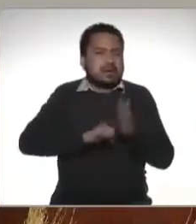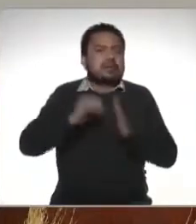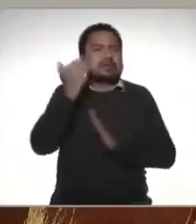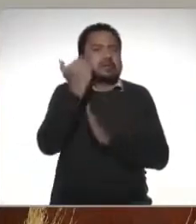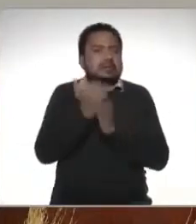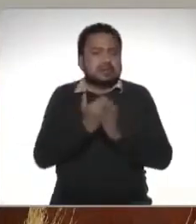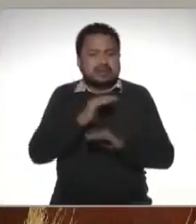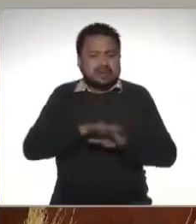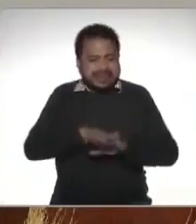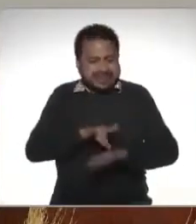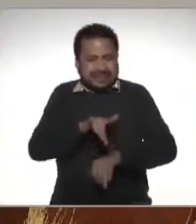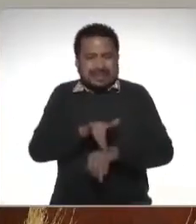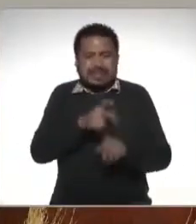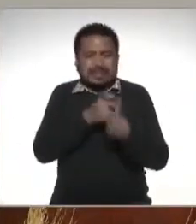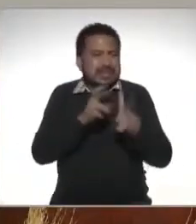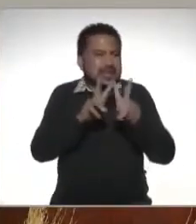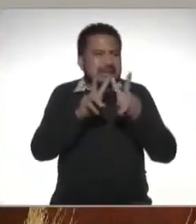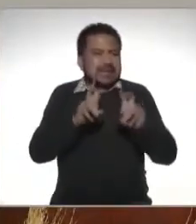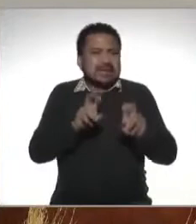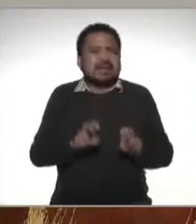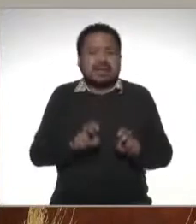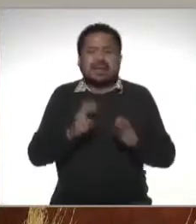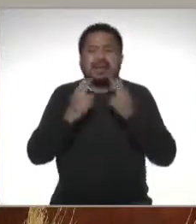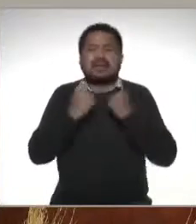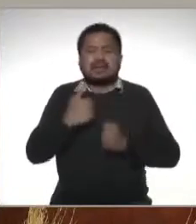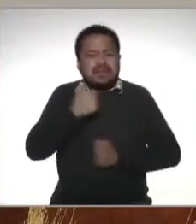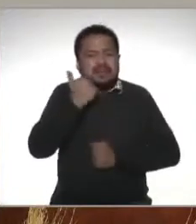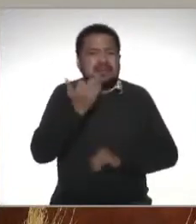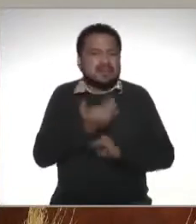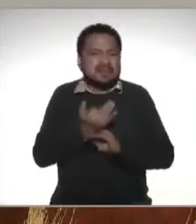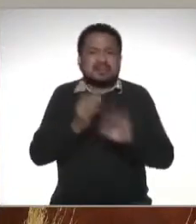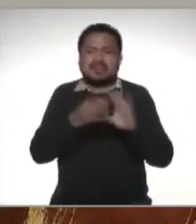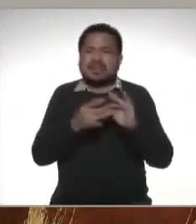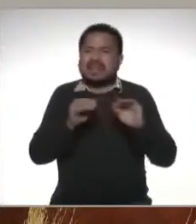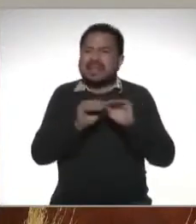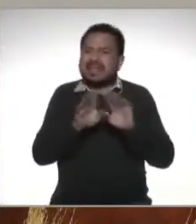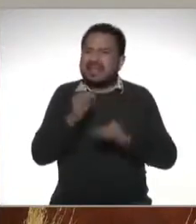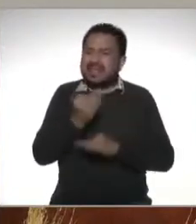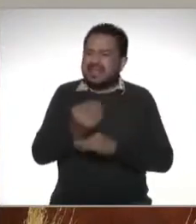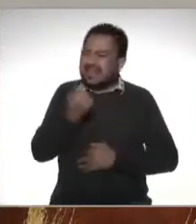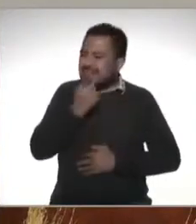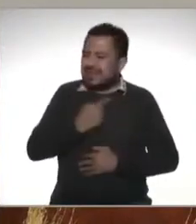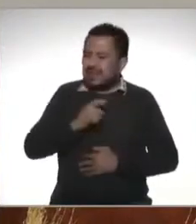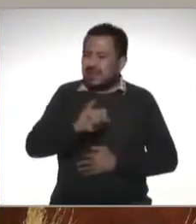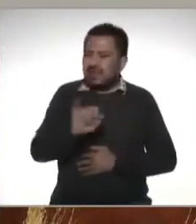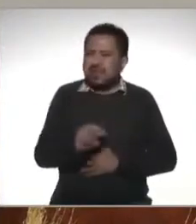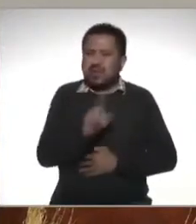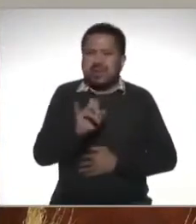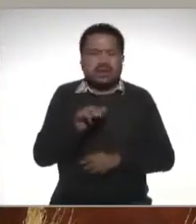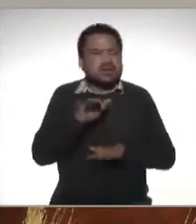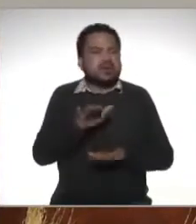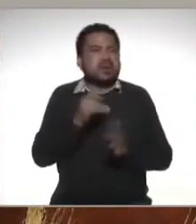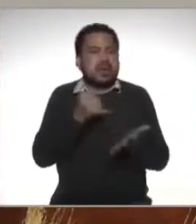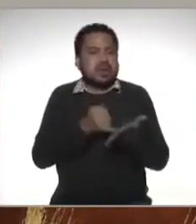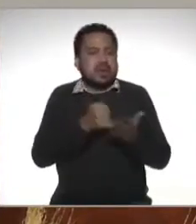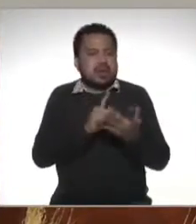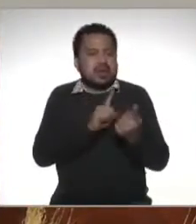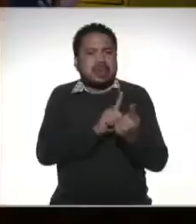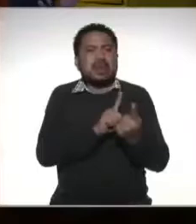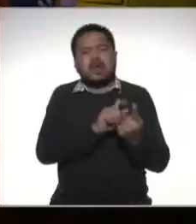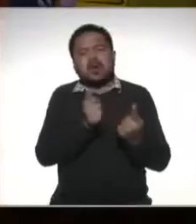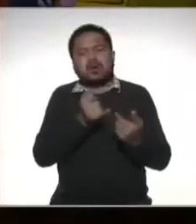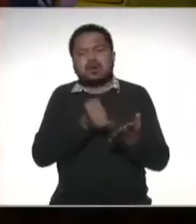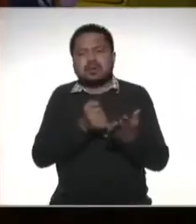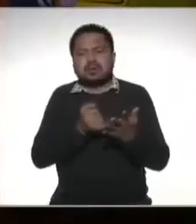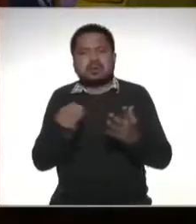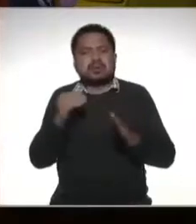antes de entrar en lleno sobre los regímenes si me gustaría que hiciéramos la aclaración que nos mencionaba más Juan Carlos sobre lo que son los impuestos directos y los indirectos